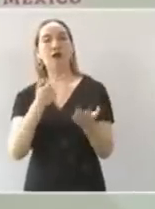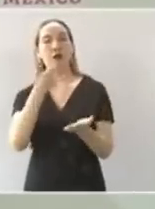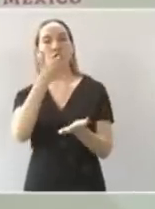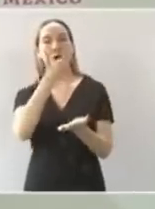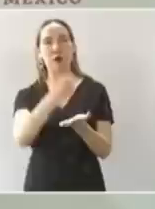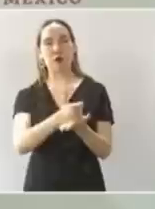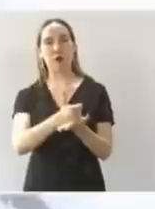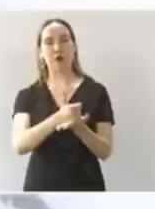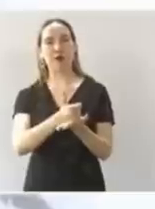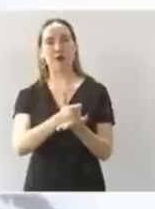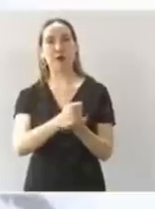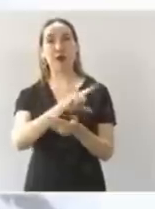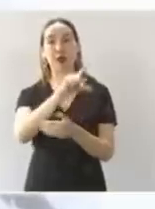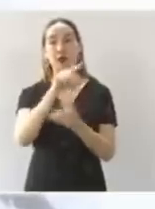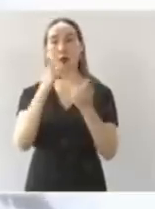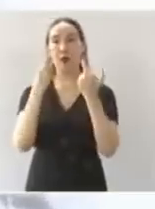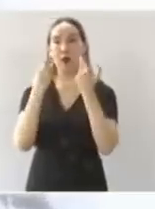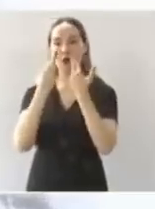las